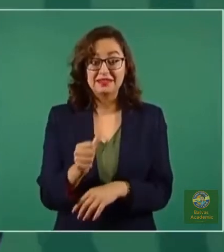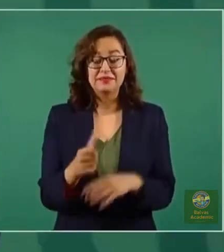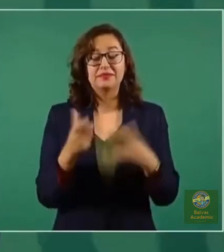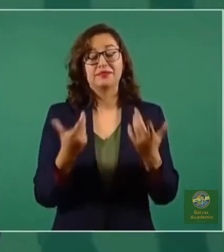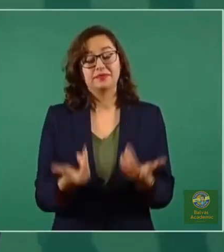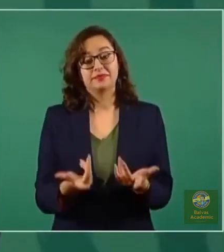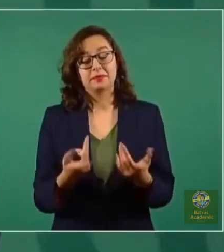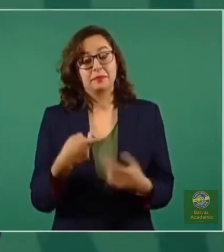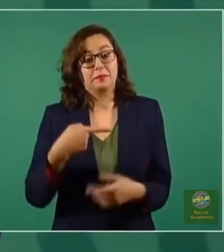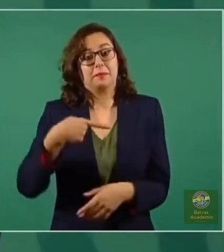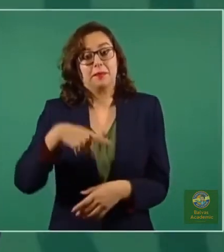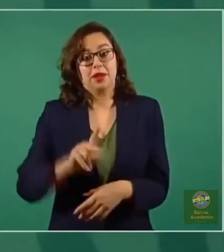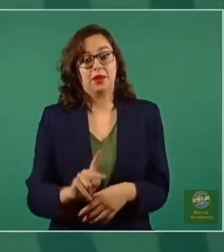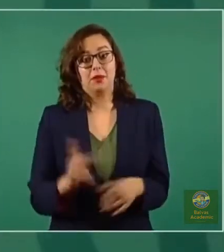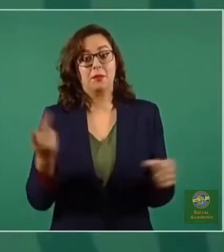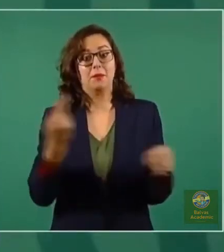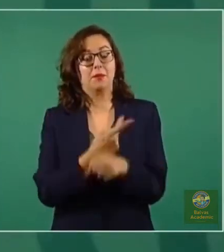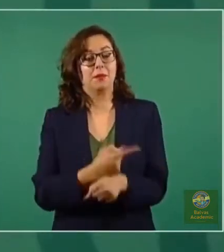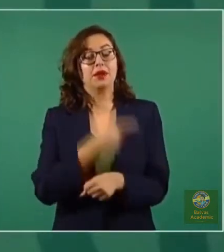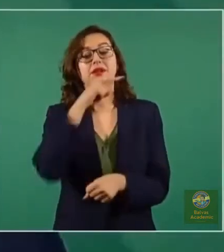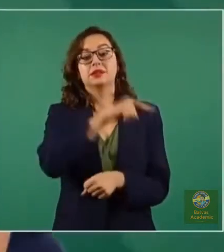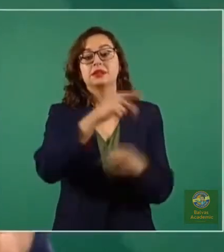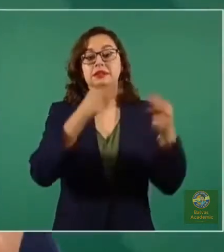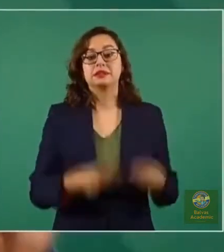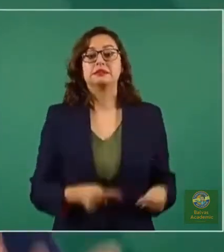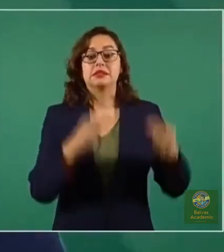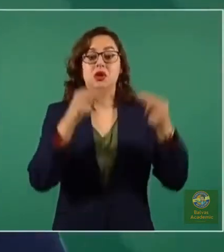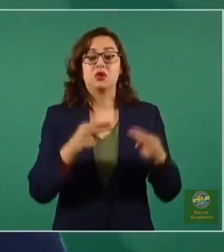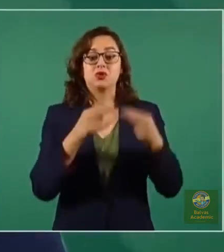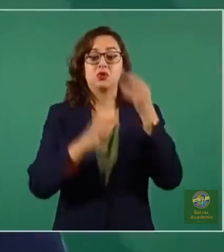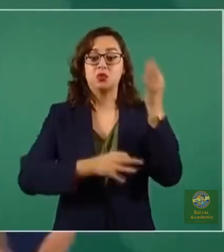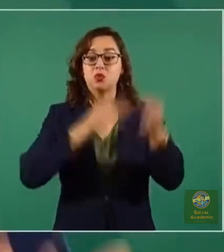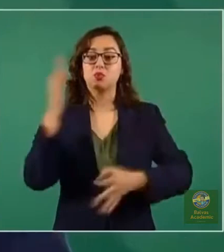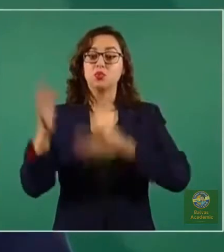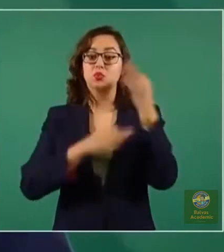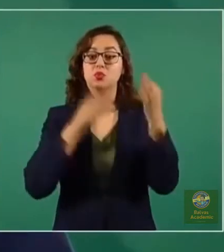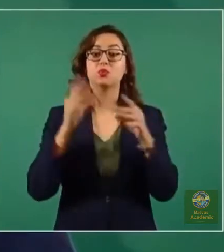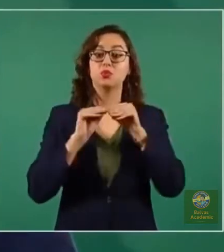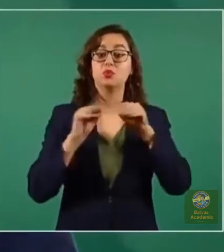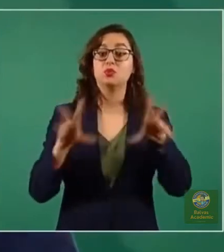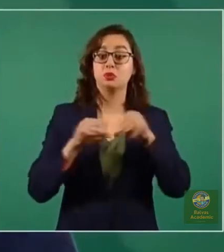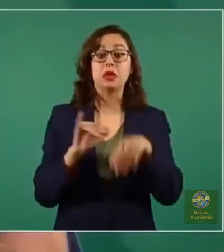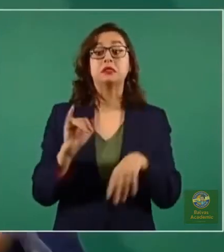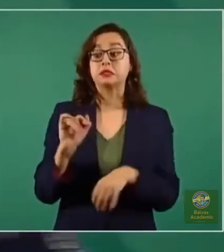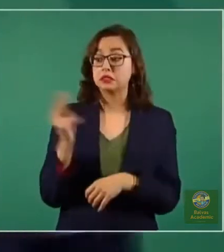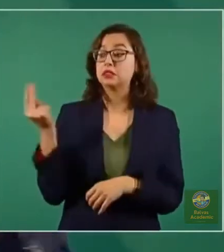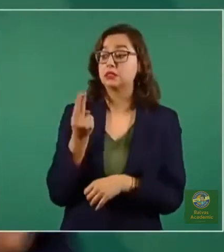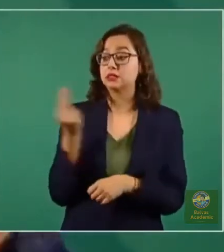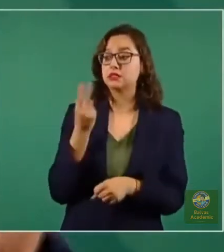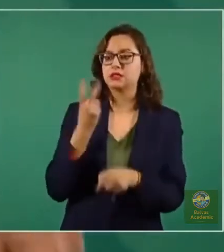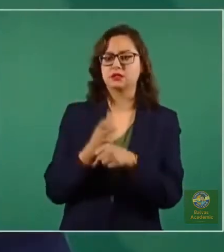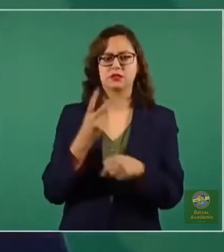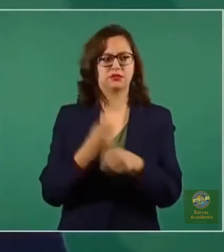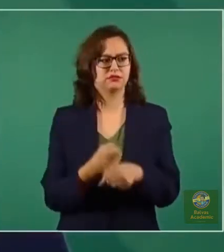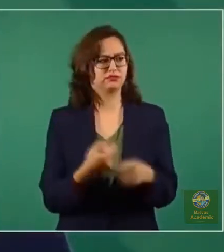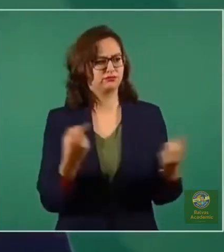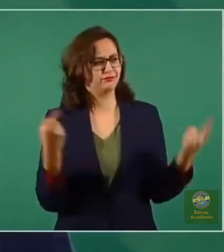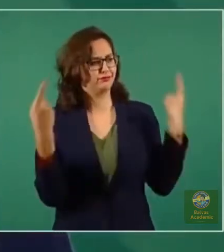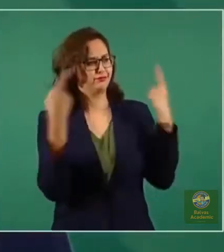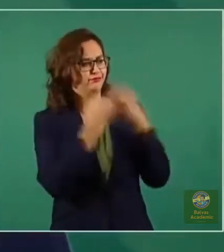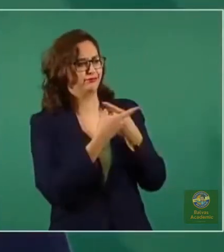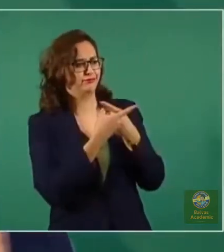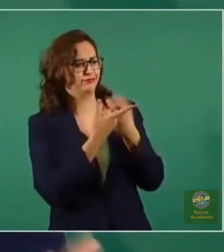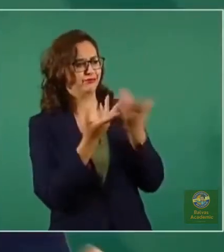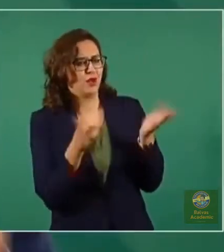publicidad de la casa comercial han promocionado que se necesita una segunda dosis. Entonces, ahí vemos ese contraste